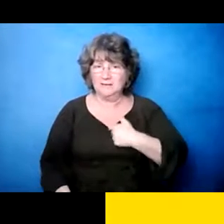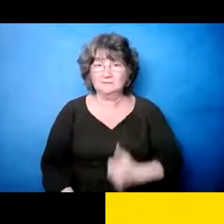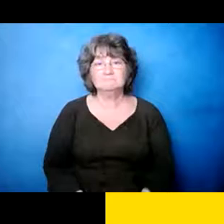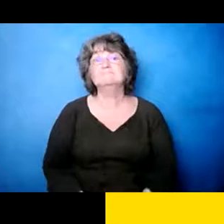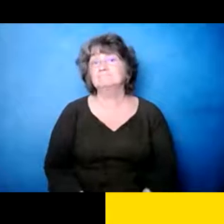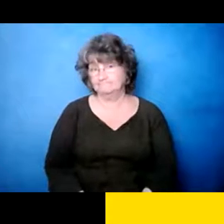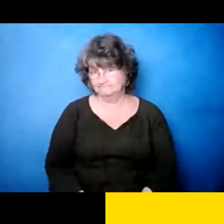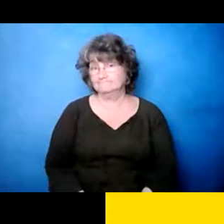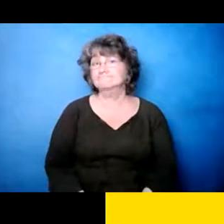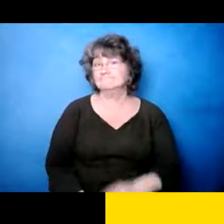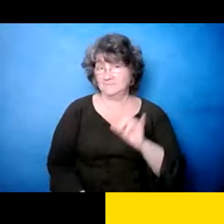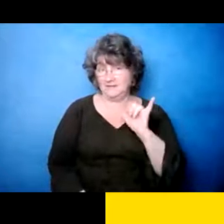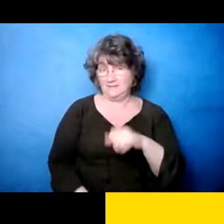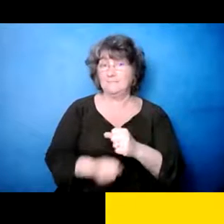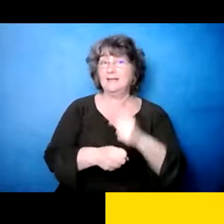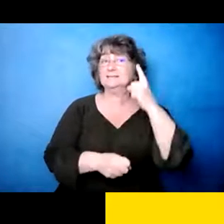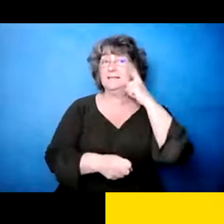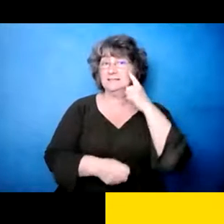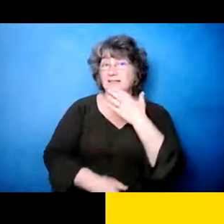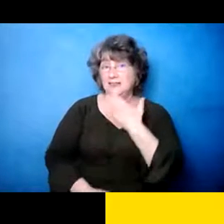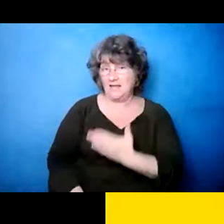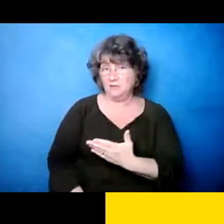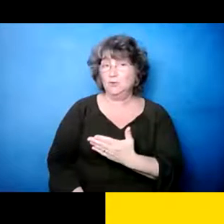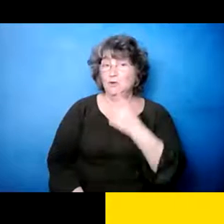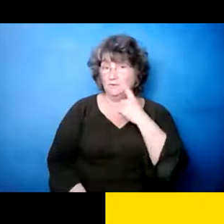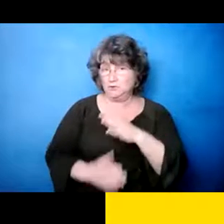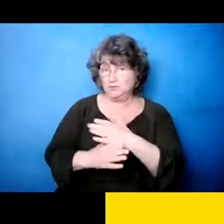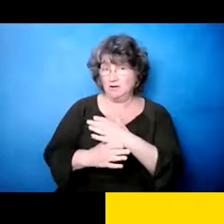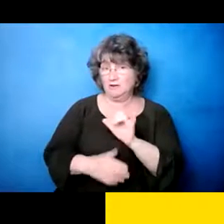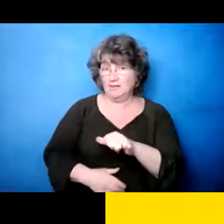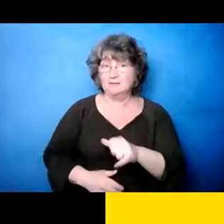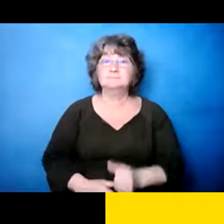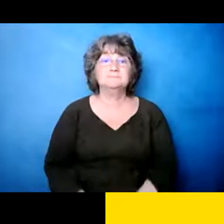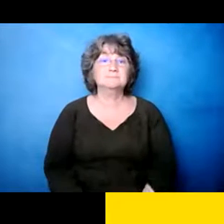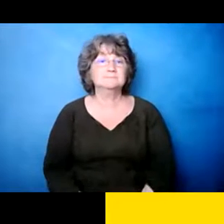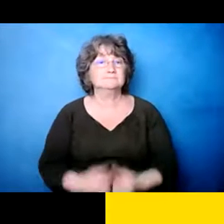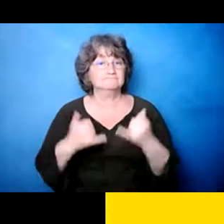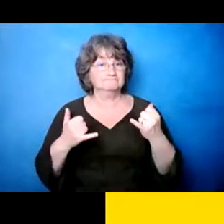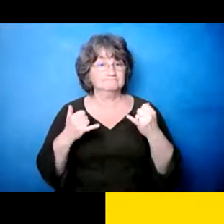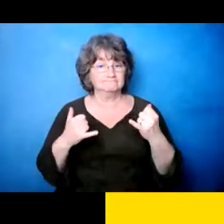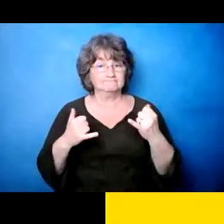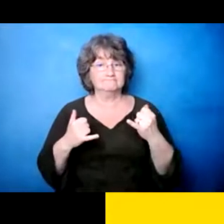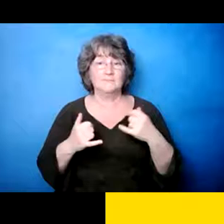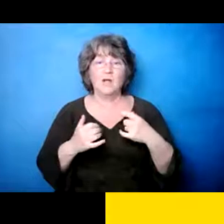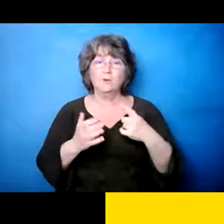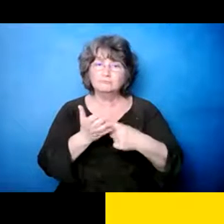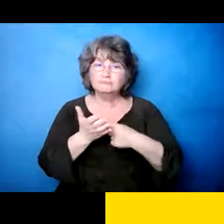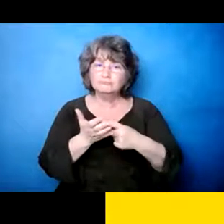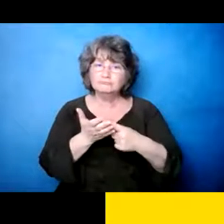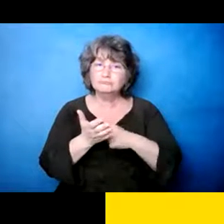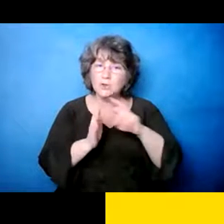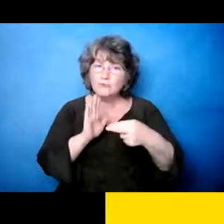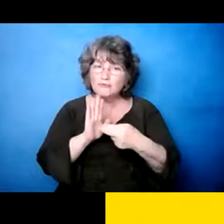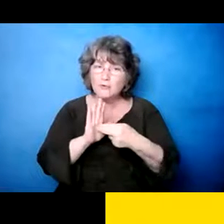sentido. Eso tiene mucho sentido. Gracias por compartir eso. Así que vamos a compartir esta discusión de, de, el